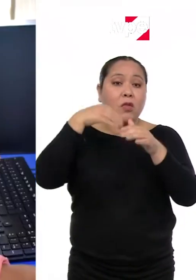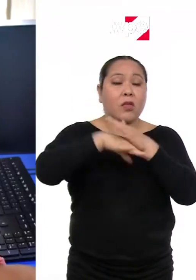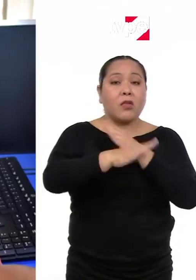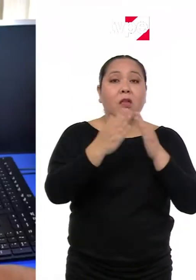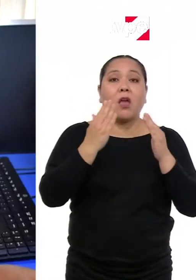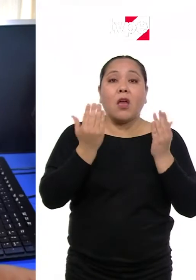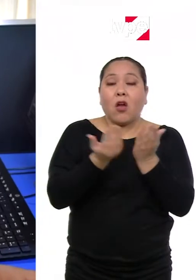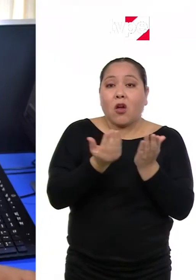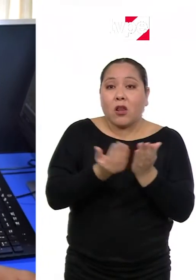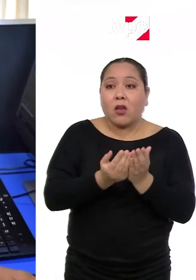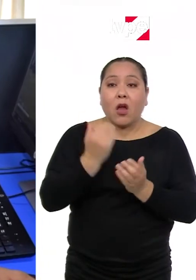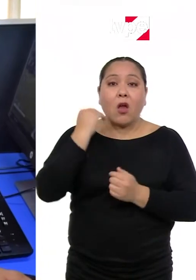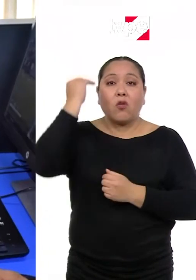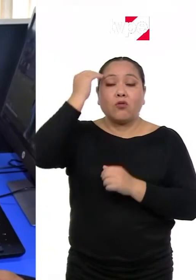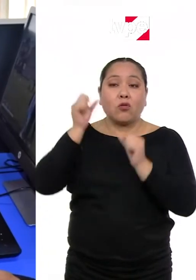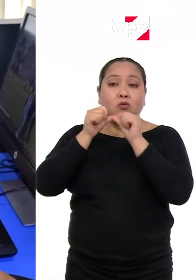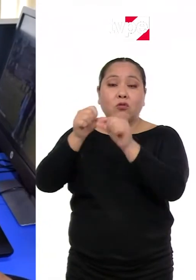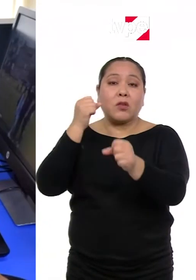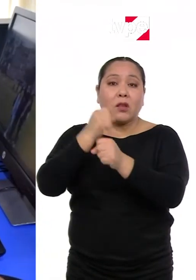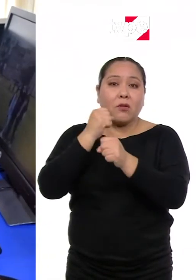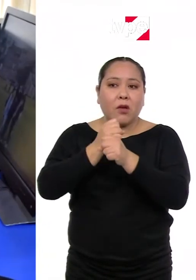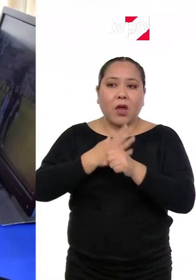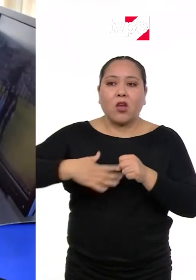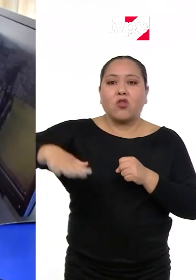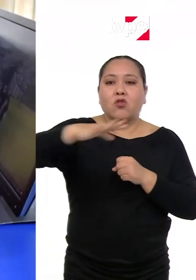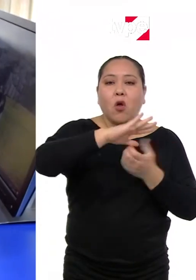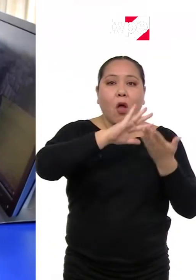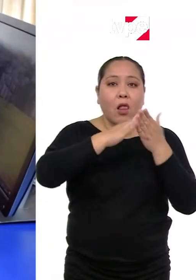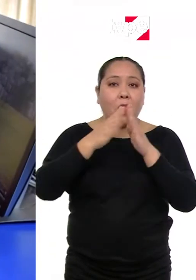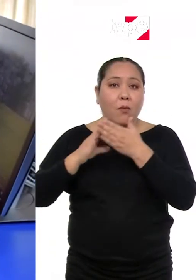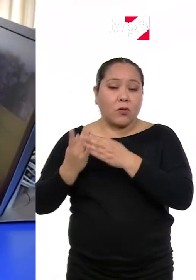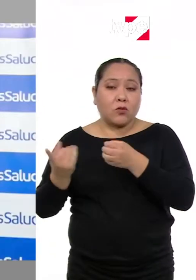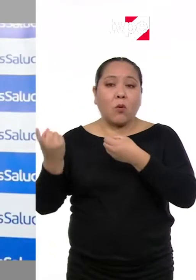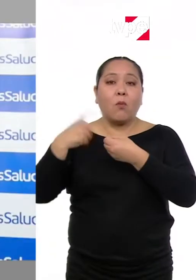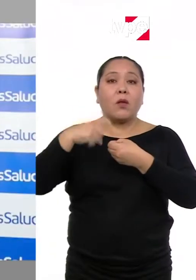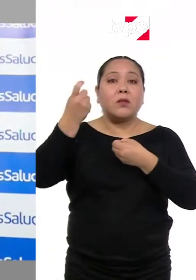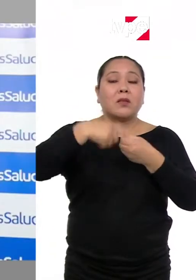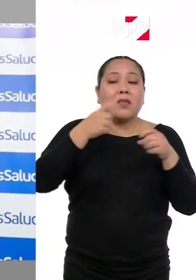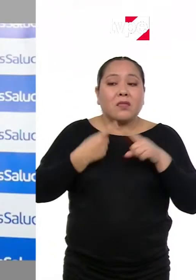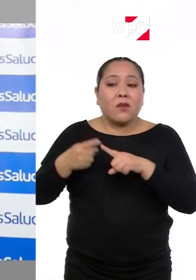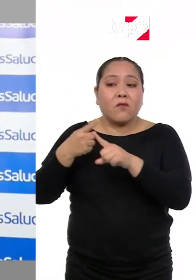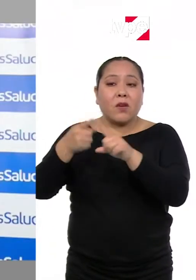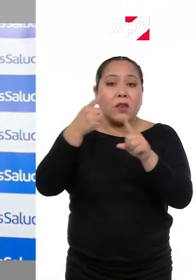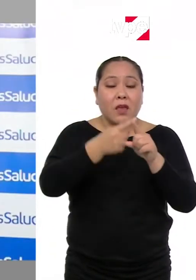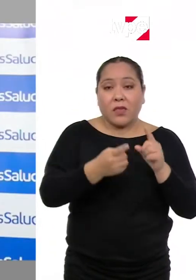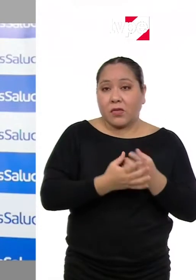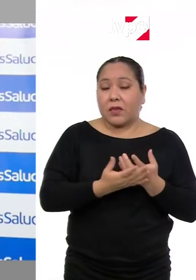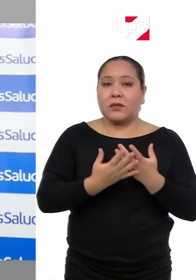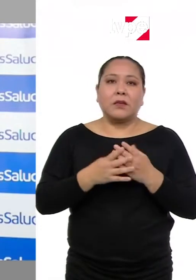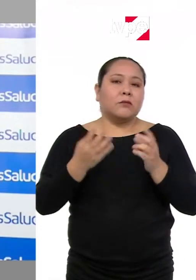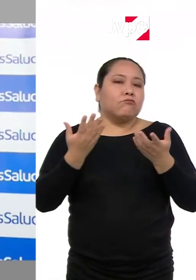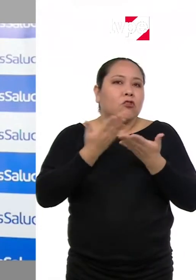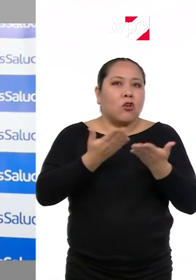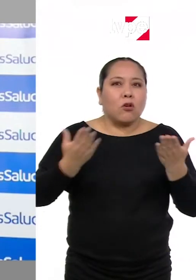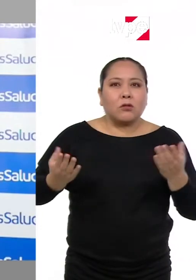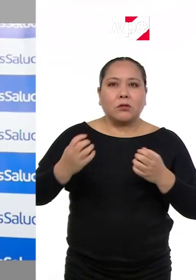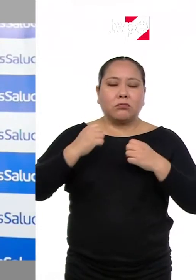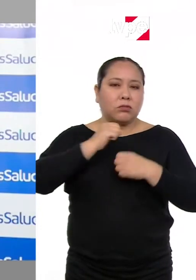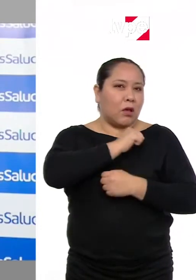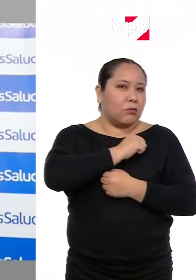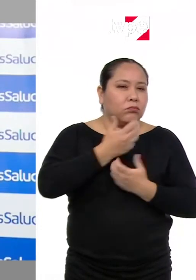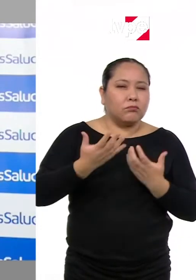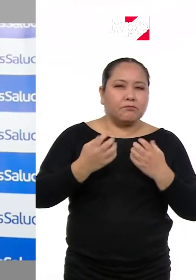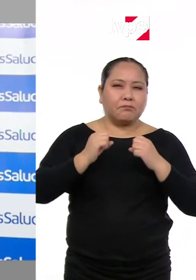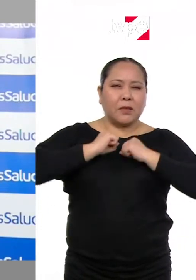colegio, los adultos sigan trabajando y en general toda la población siga participando en actividades de ocio, deportivas y recreativas.